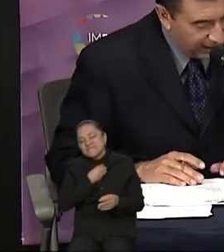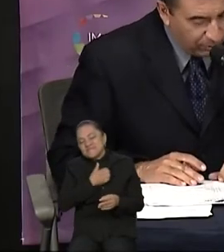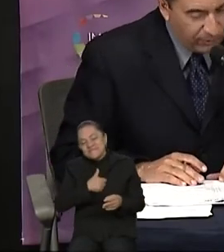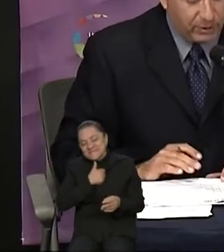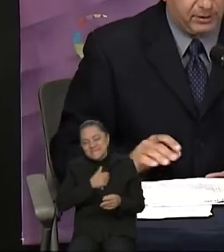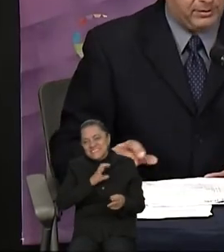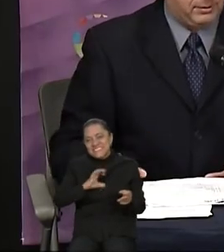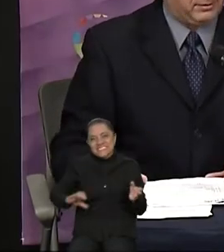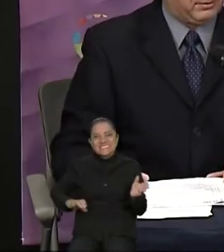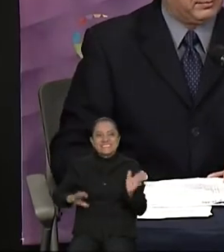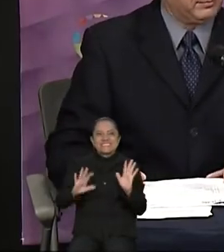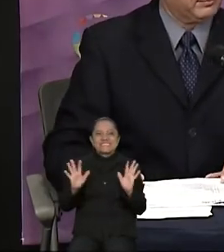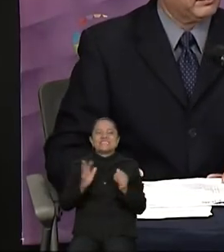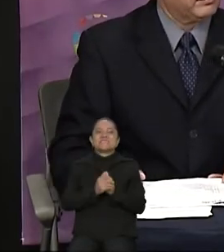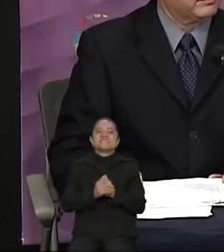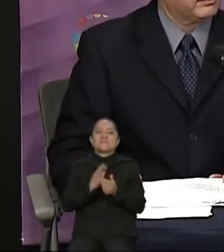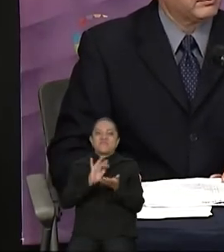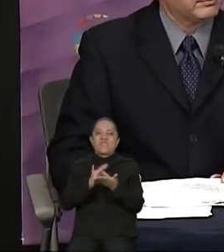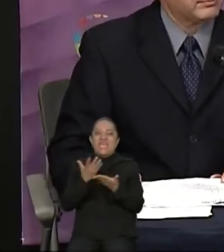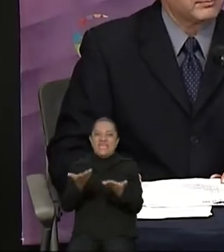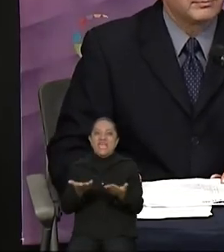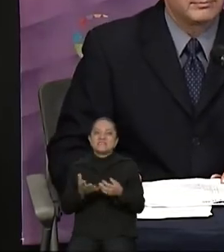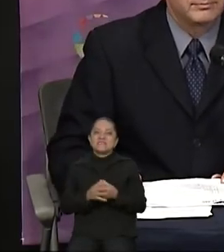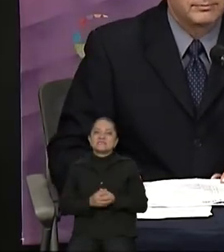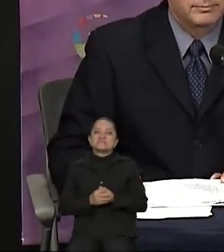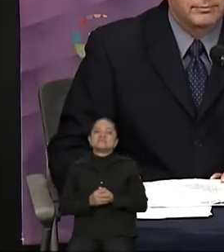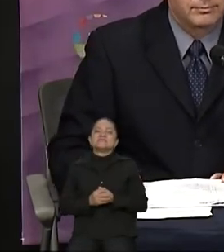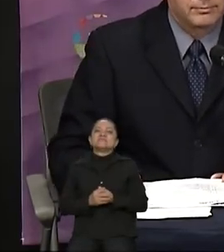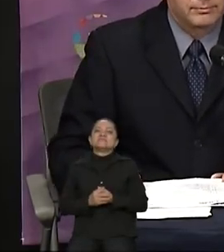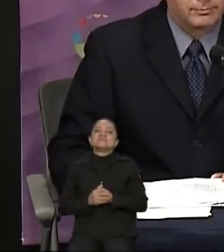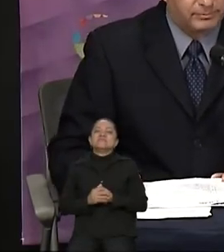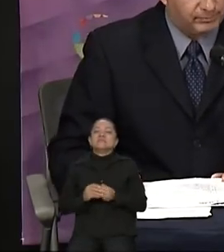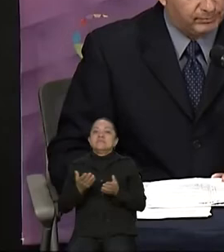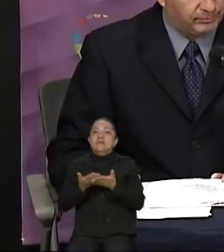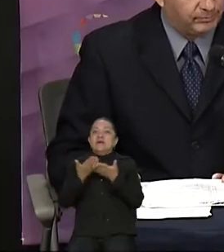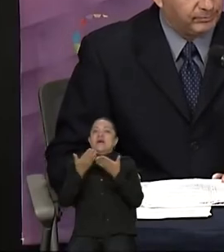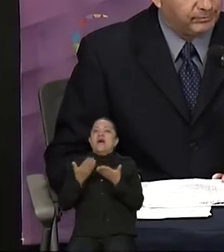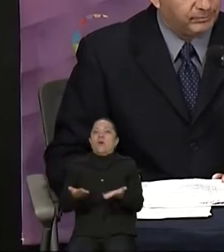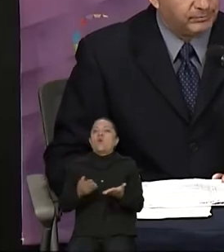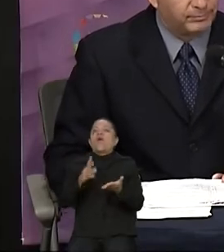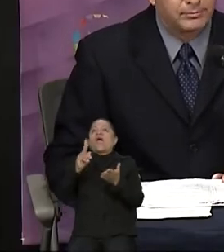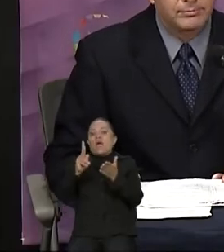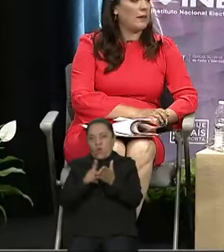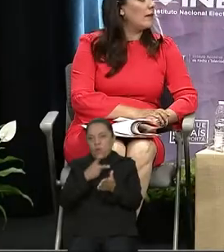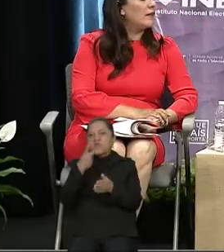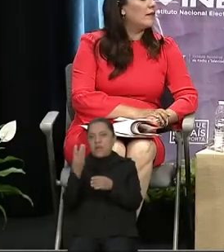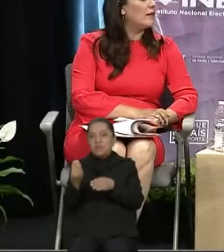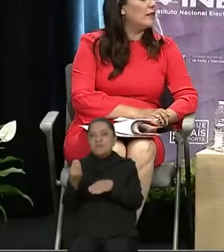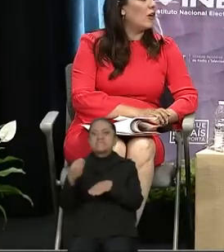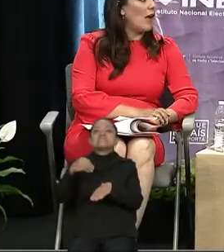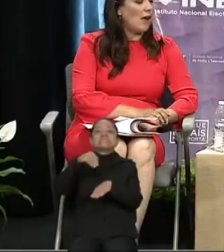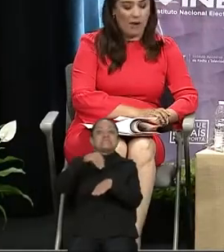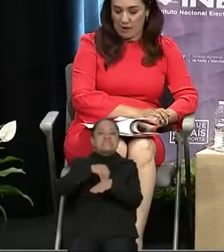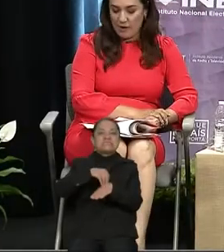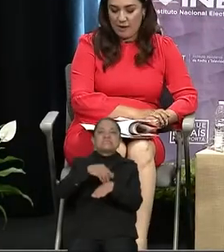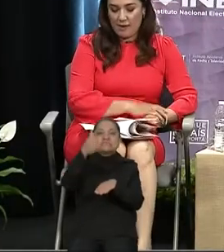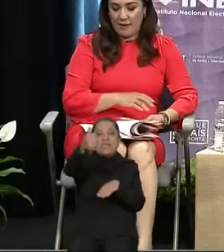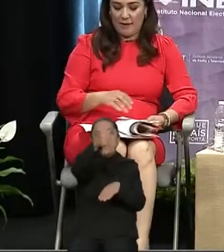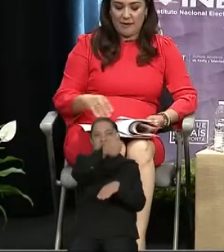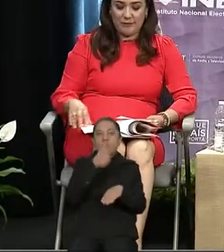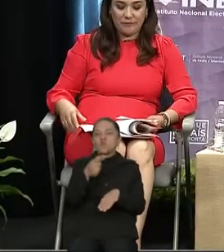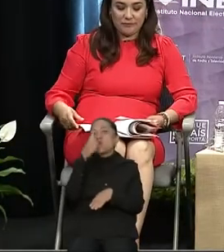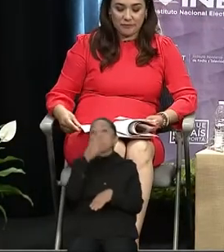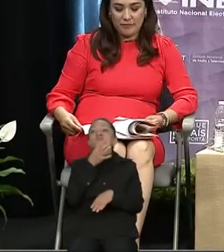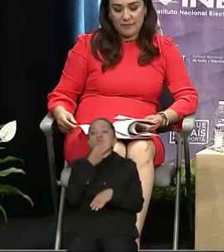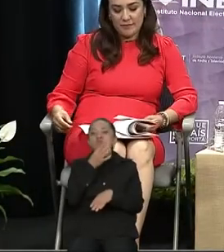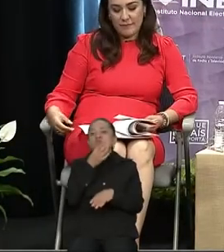Adelante, Liliana, por favor. Gracias, doctora. Ahora es momento de las réplicas. Justo ustedes tendrán un minuto, los candidatos y las